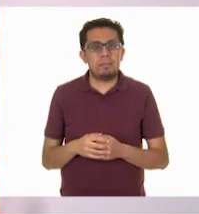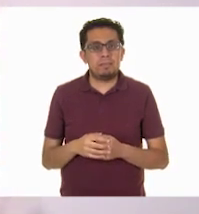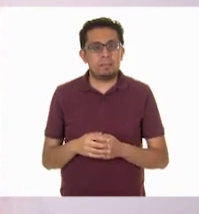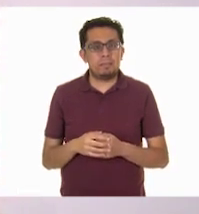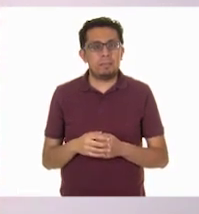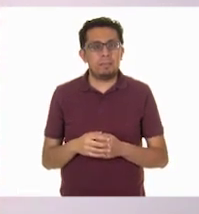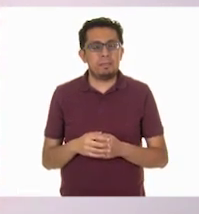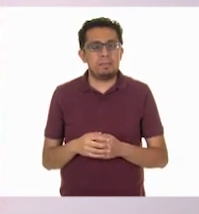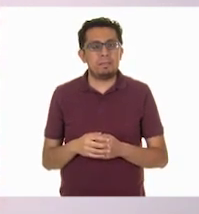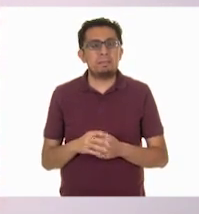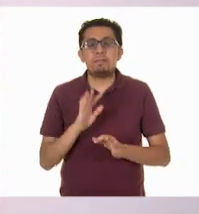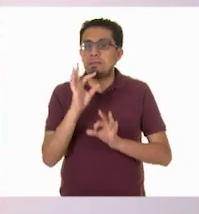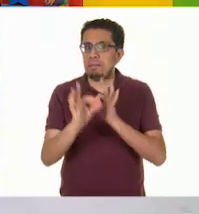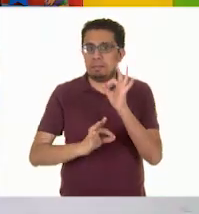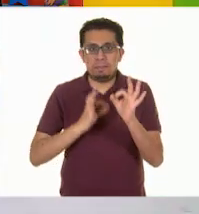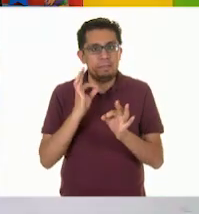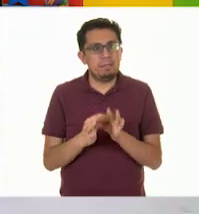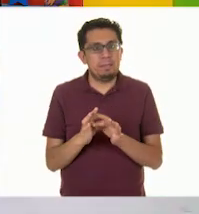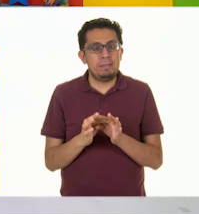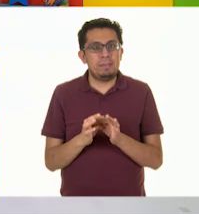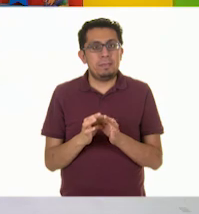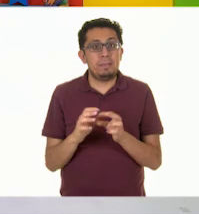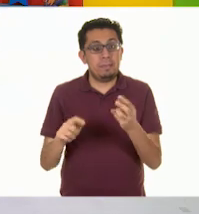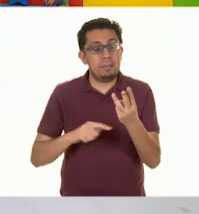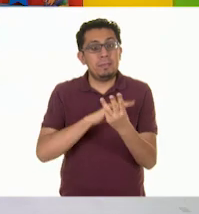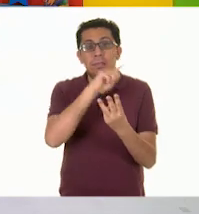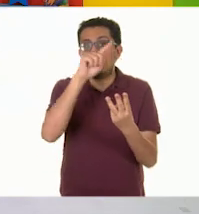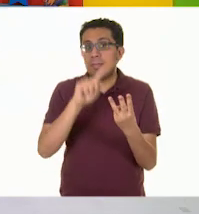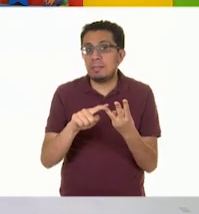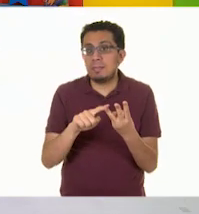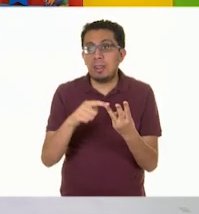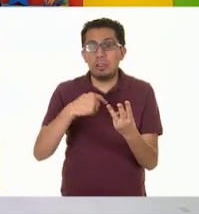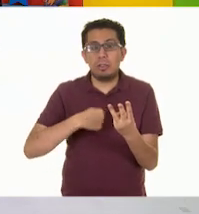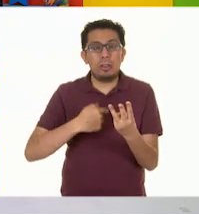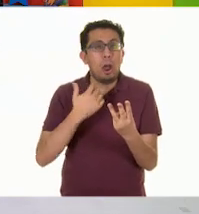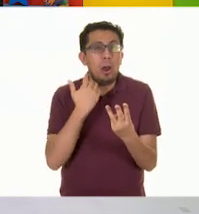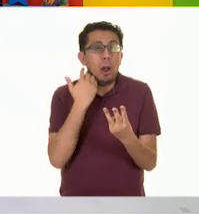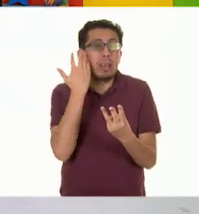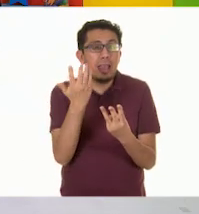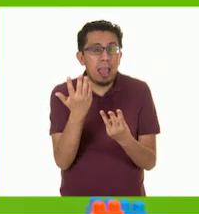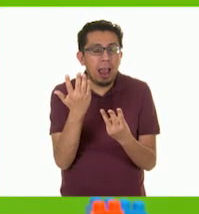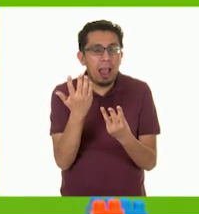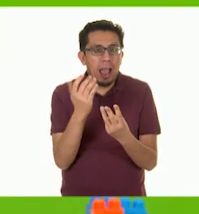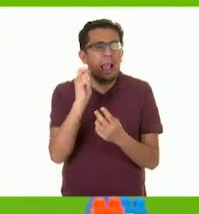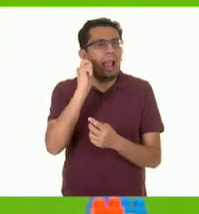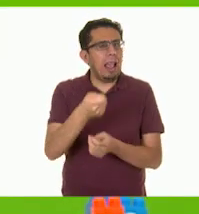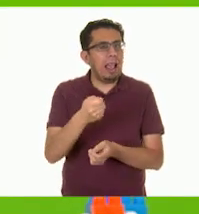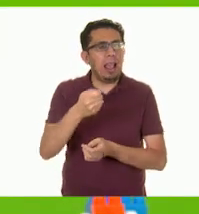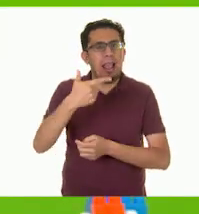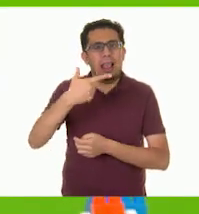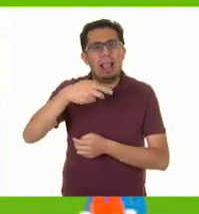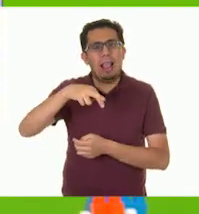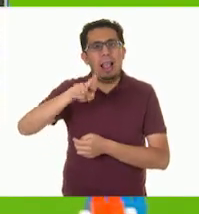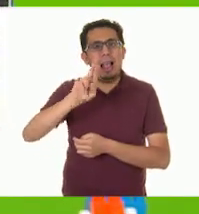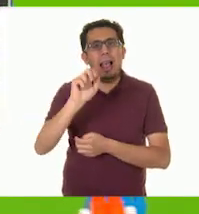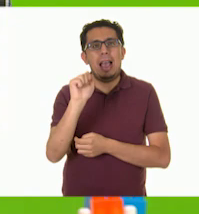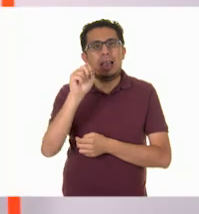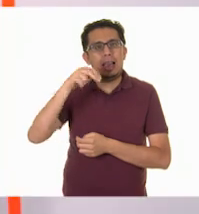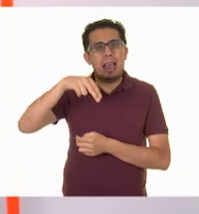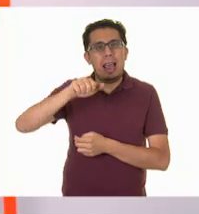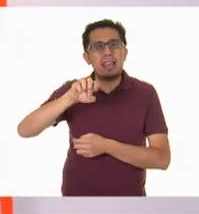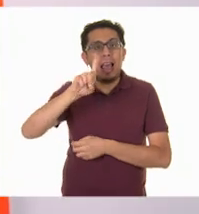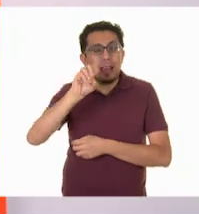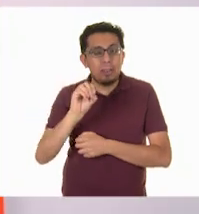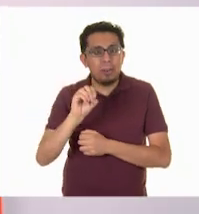¡Listo! El tercero será el granado. ¡Granado!